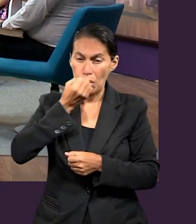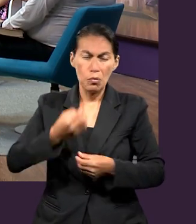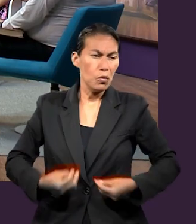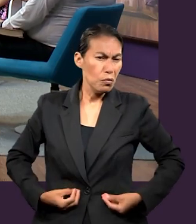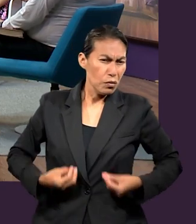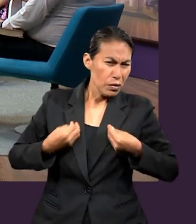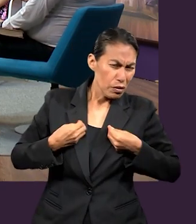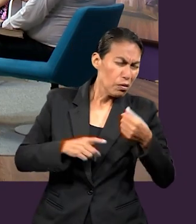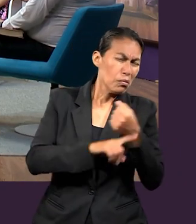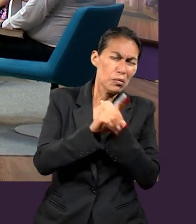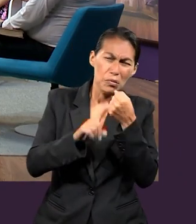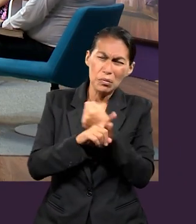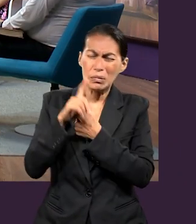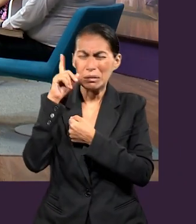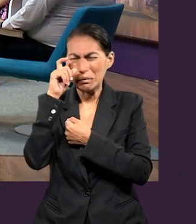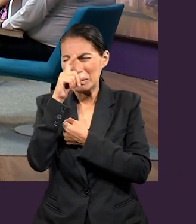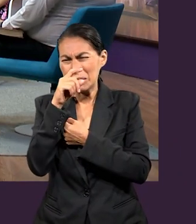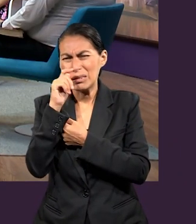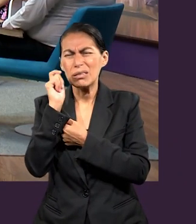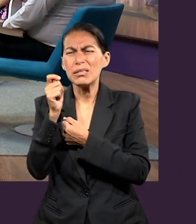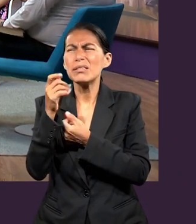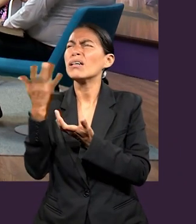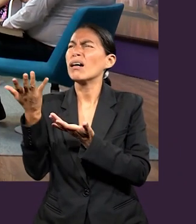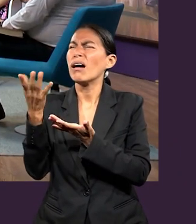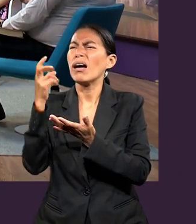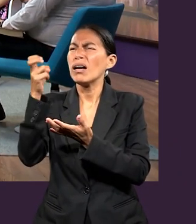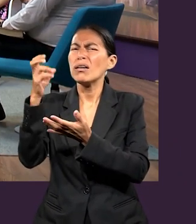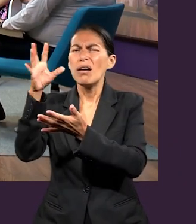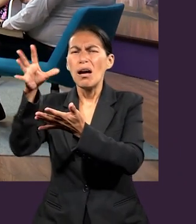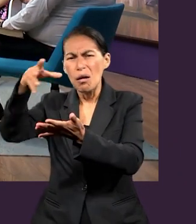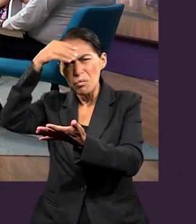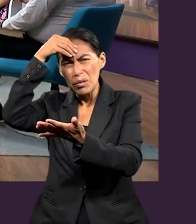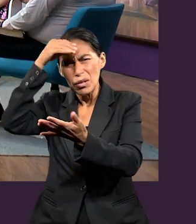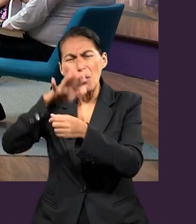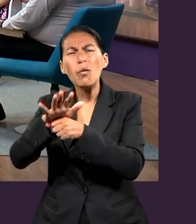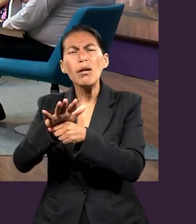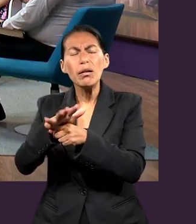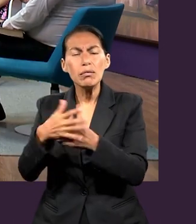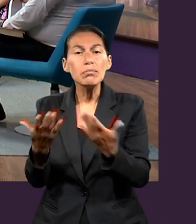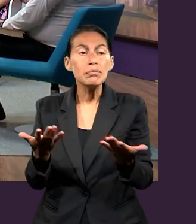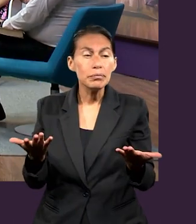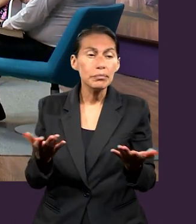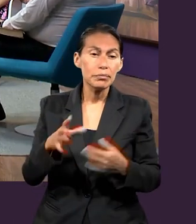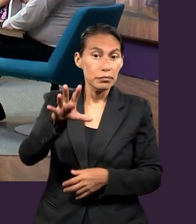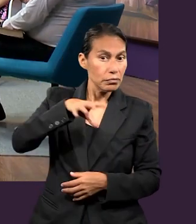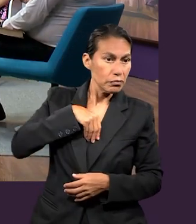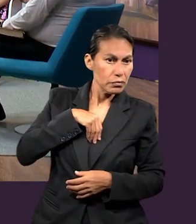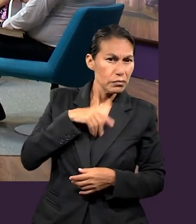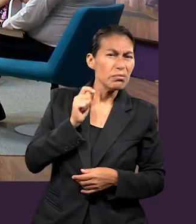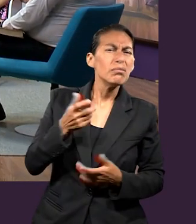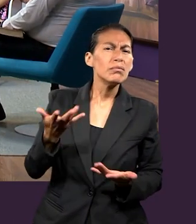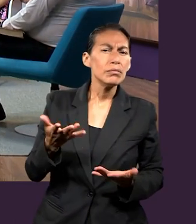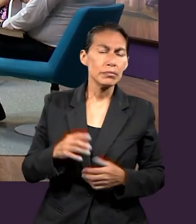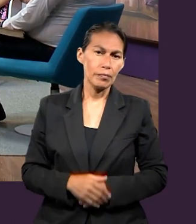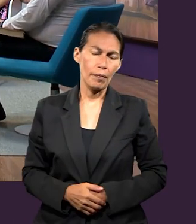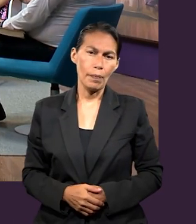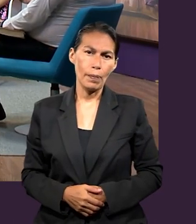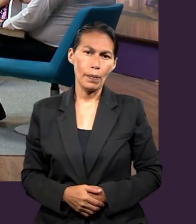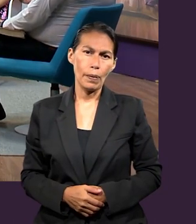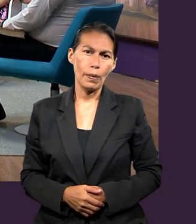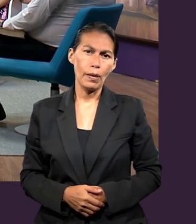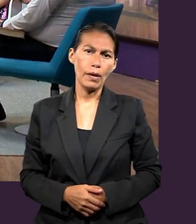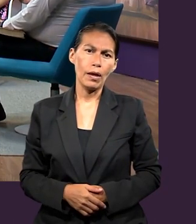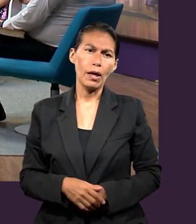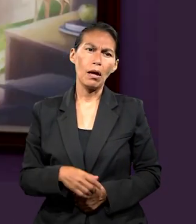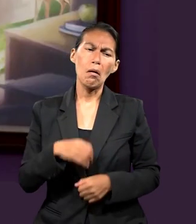nuestra oración personal, en nuestra vida cuando tenemos problemas? ¿Qué lecciones importantes para nuestra vida? ¿Qué